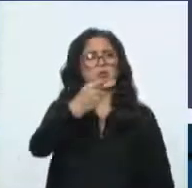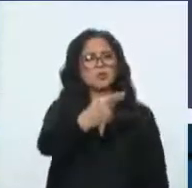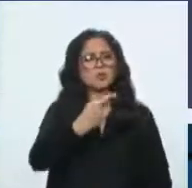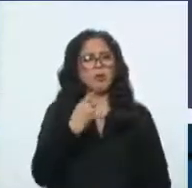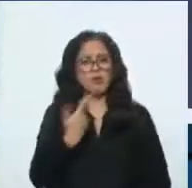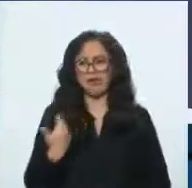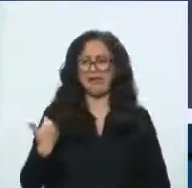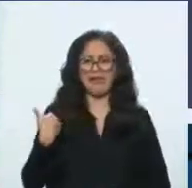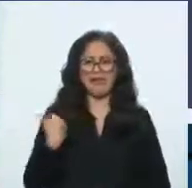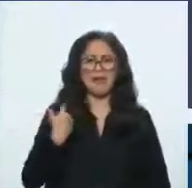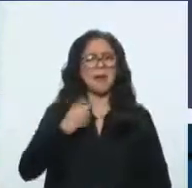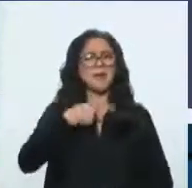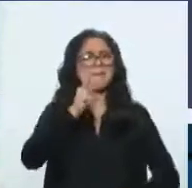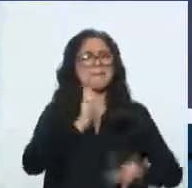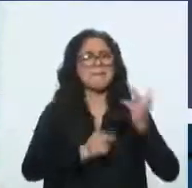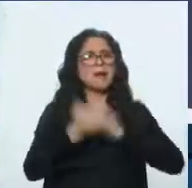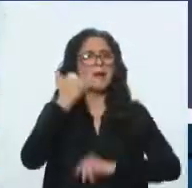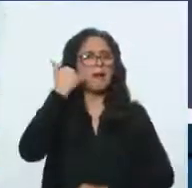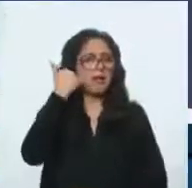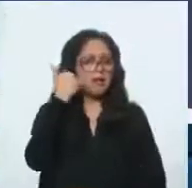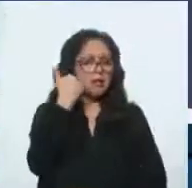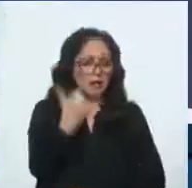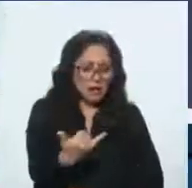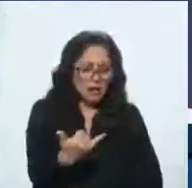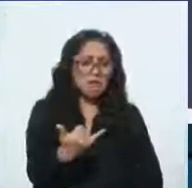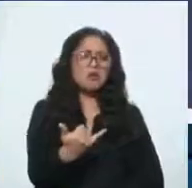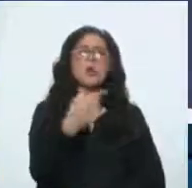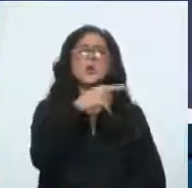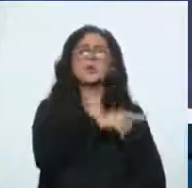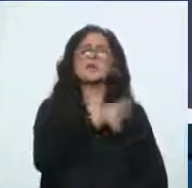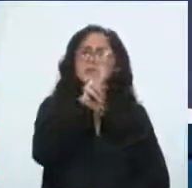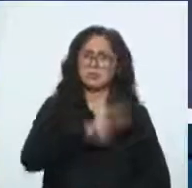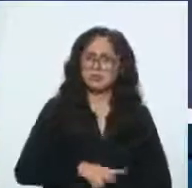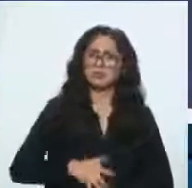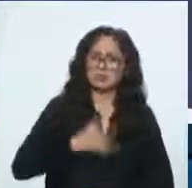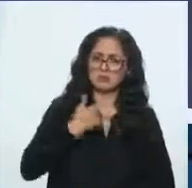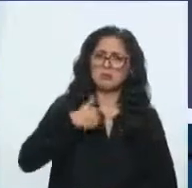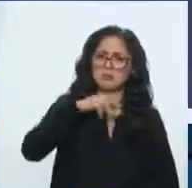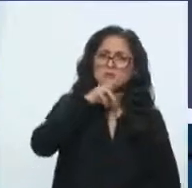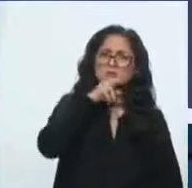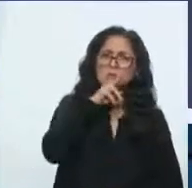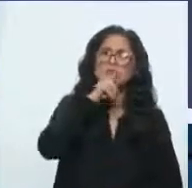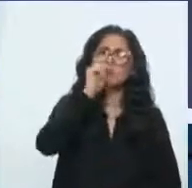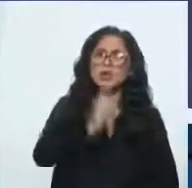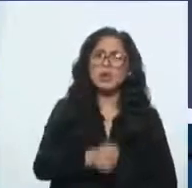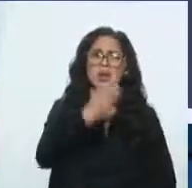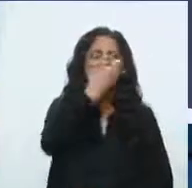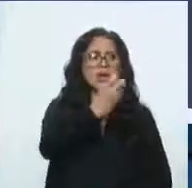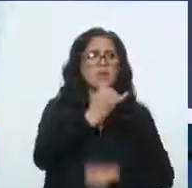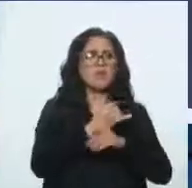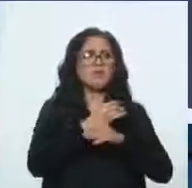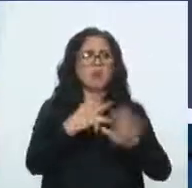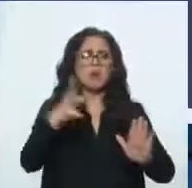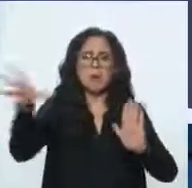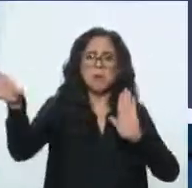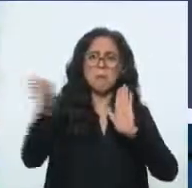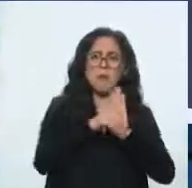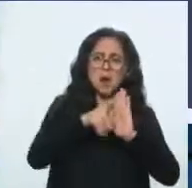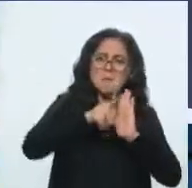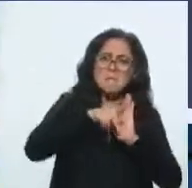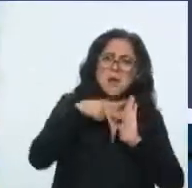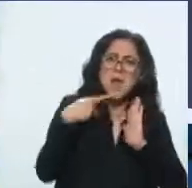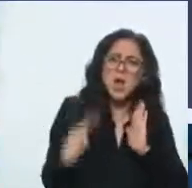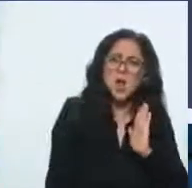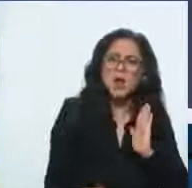unas horas, lo preocupante de que esto se ha trascendido a los diarios impresos, y parece increíble que hay periódicos